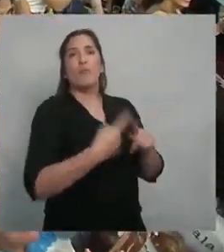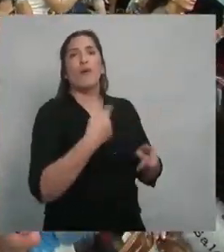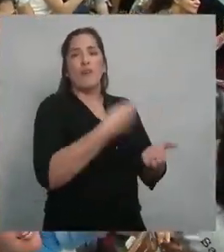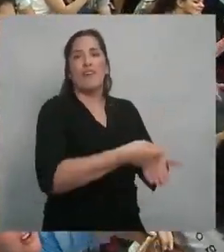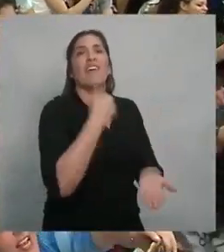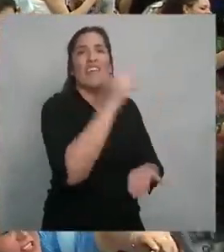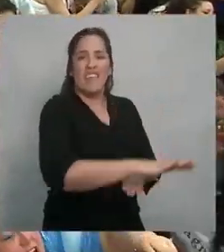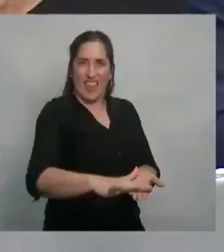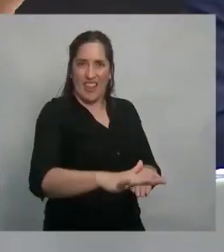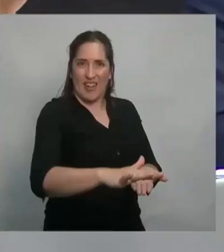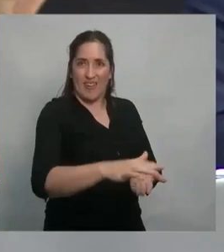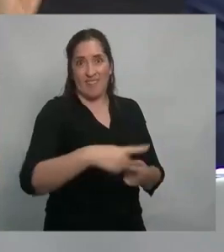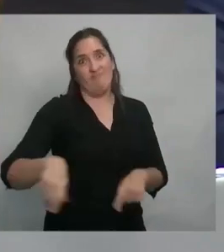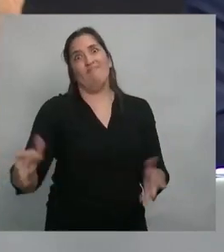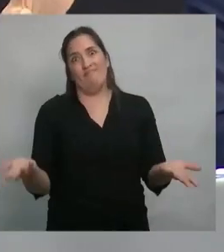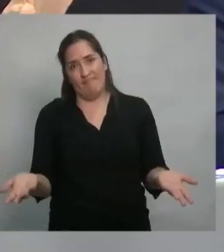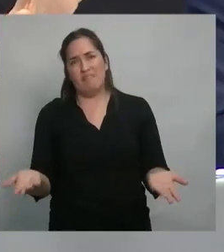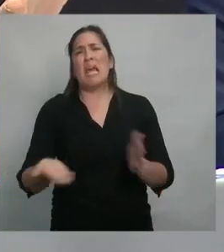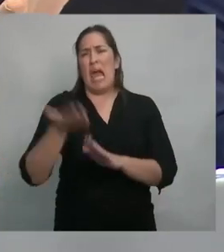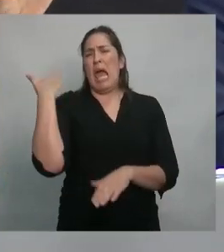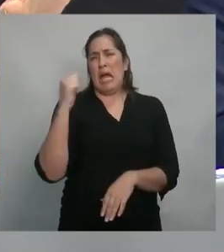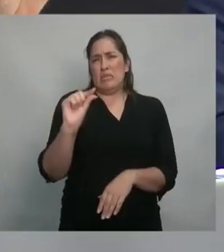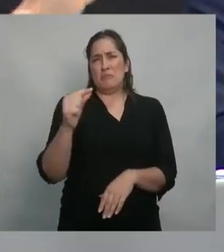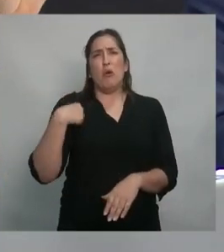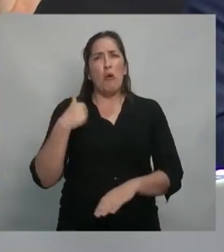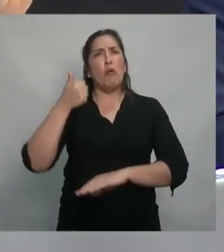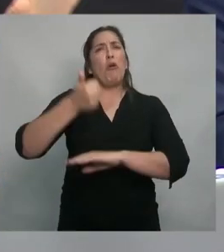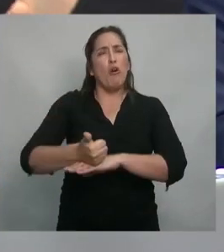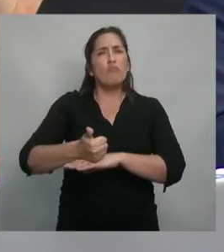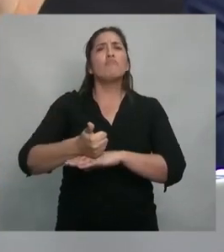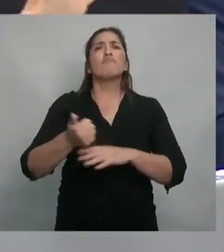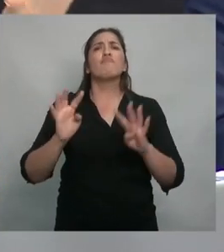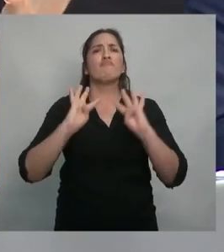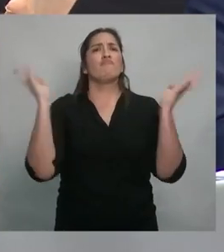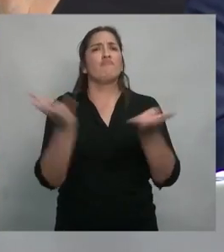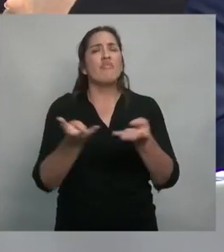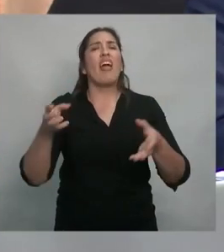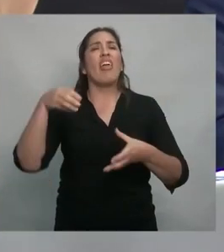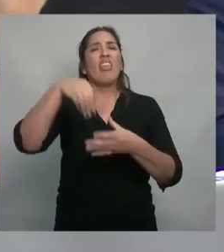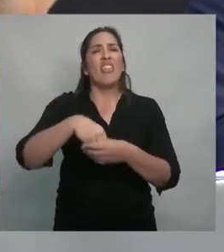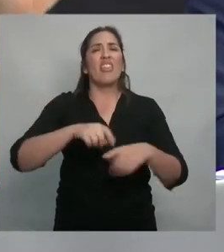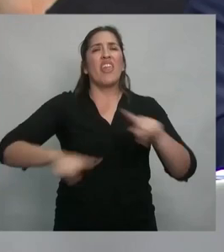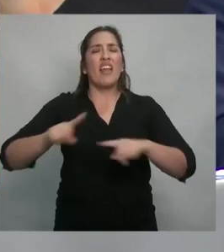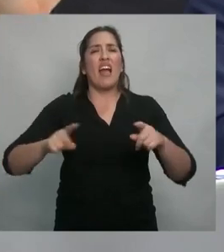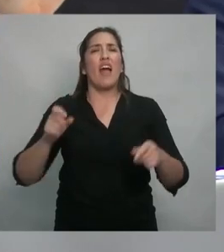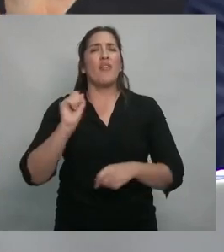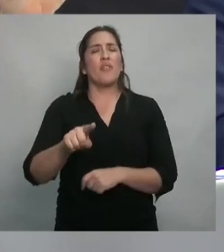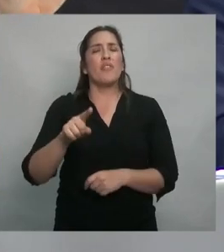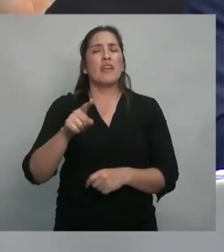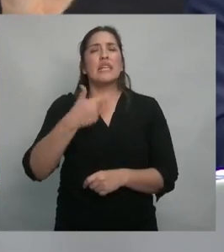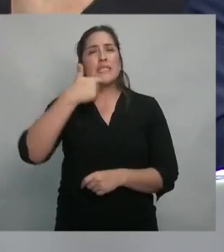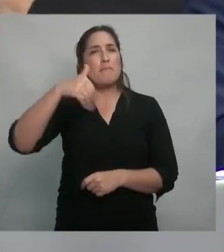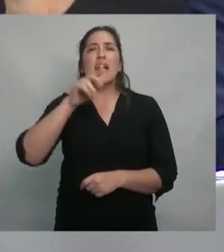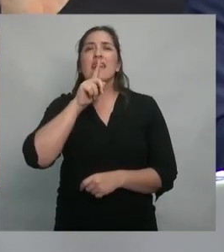me tocó hace poco tiempo estar en un plenario de delegados de la ESMATA, los trabajadores de la